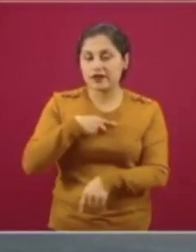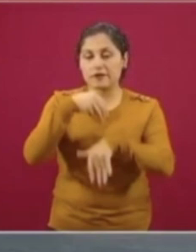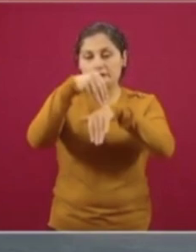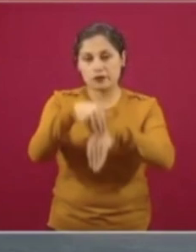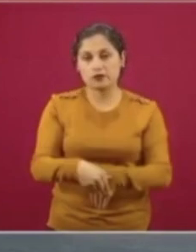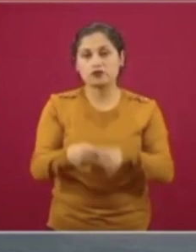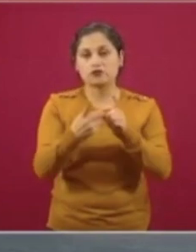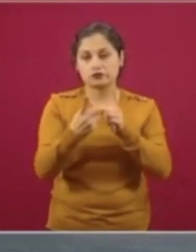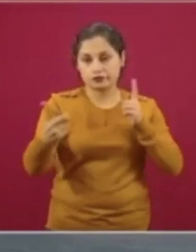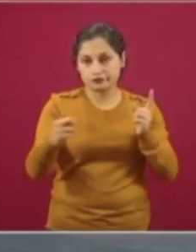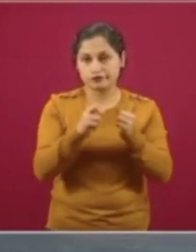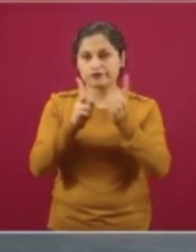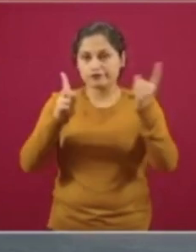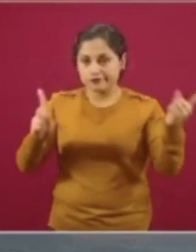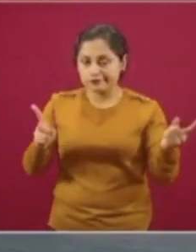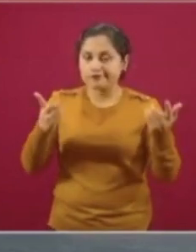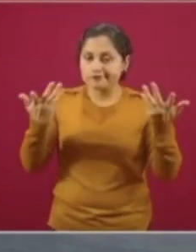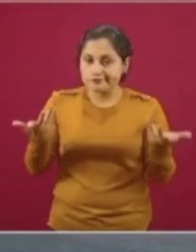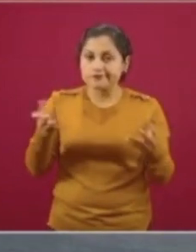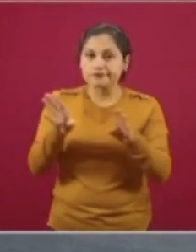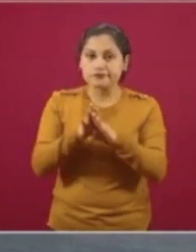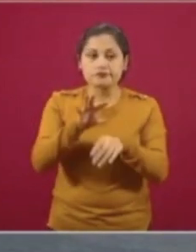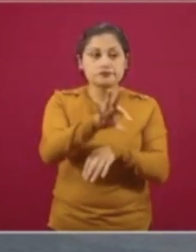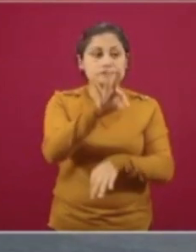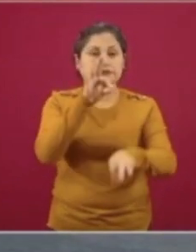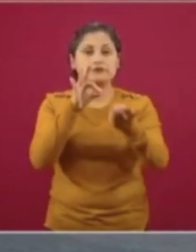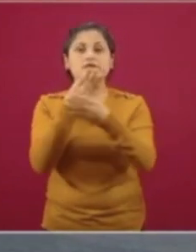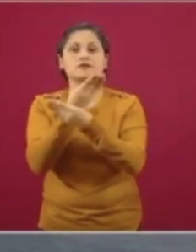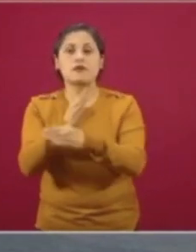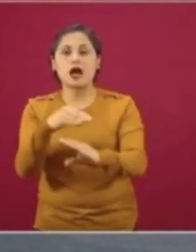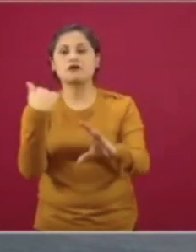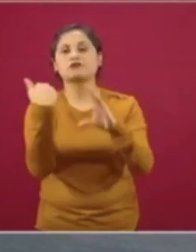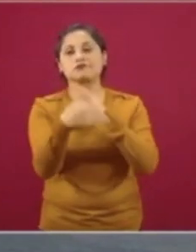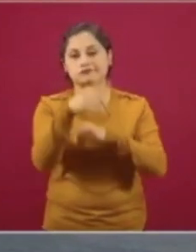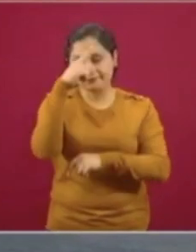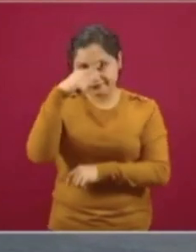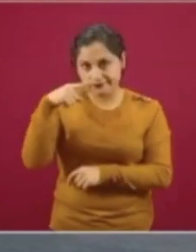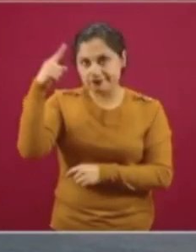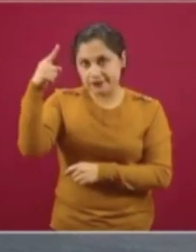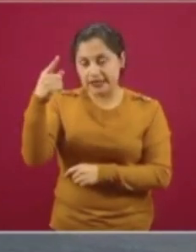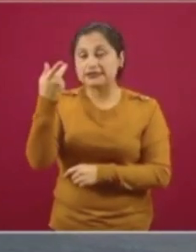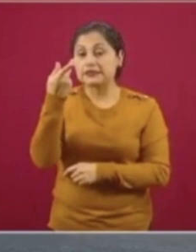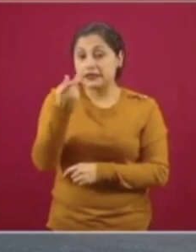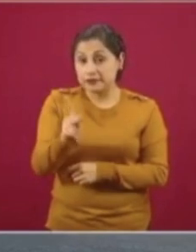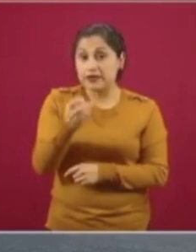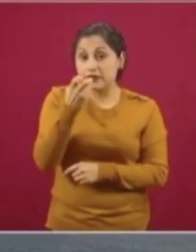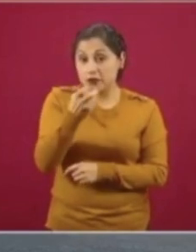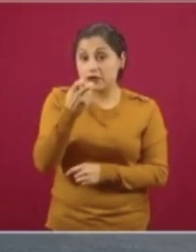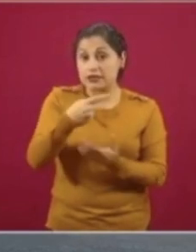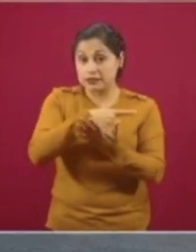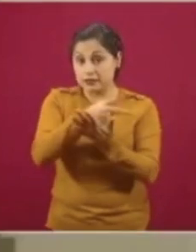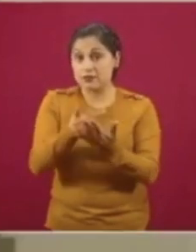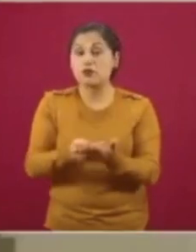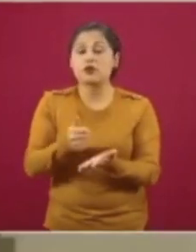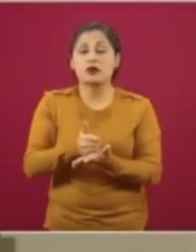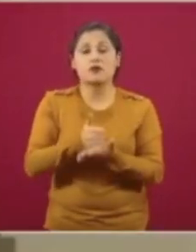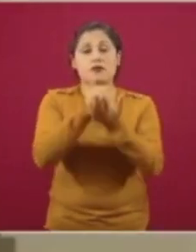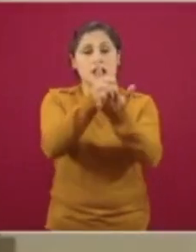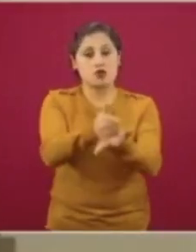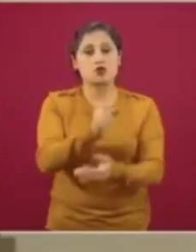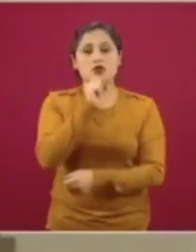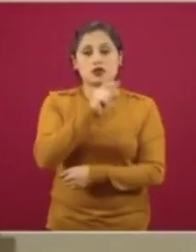desplazamientos. Pero es un programa con un sesgo también favorable al empoderamiento de las mujeres y al